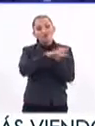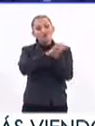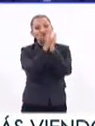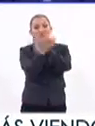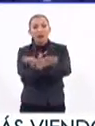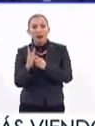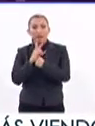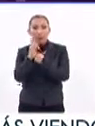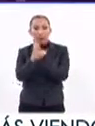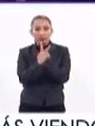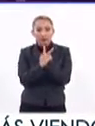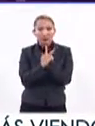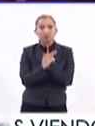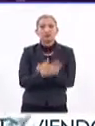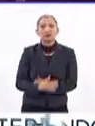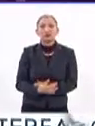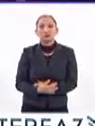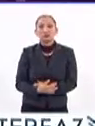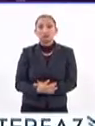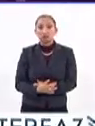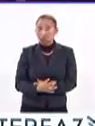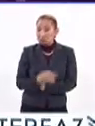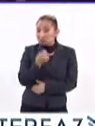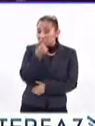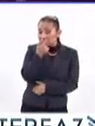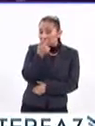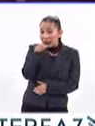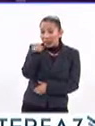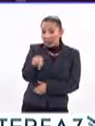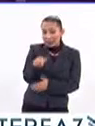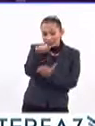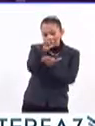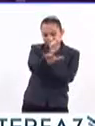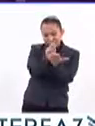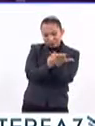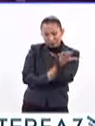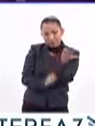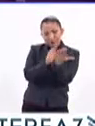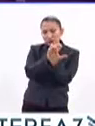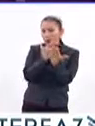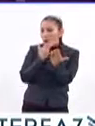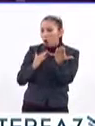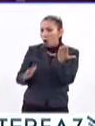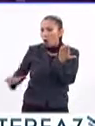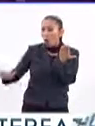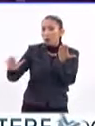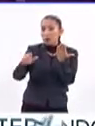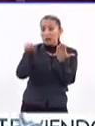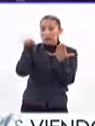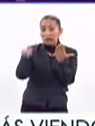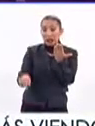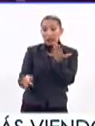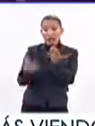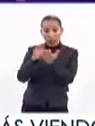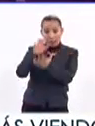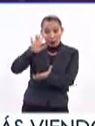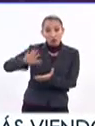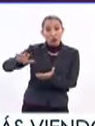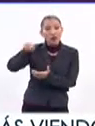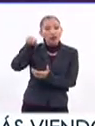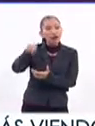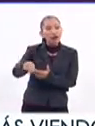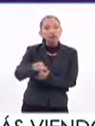transformación del país. No fue poca cosa para un texto escrito por hombres que, en su mayoría,